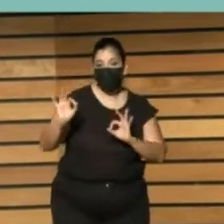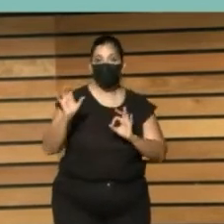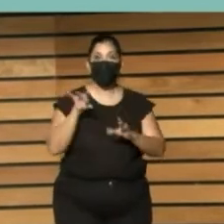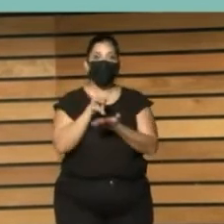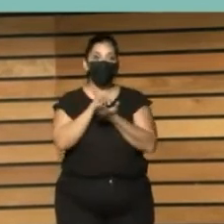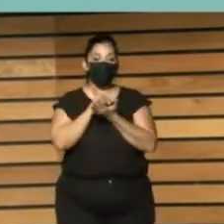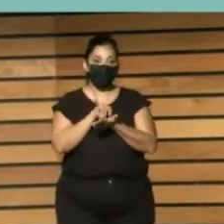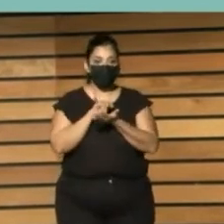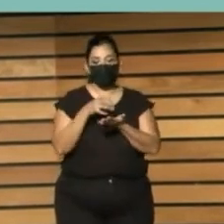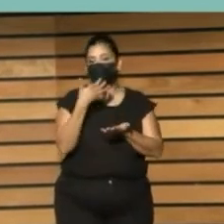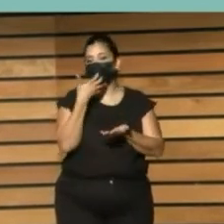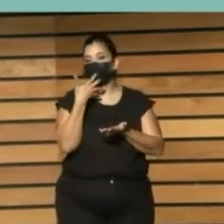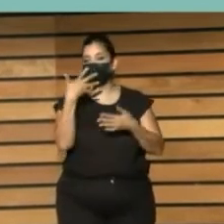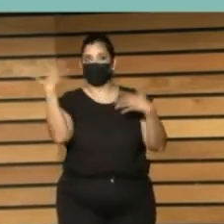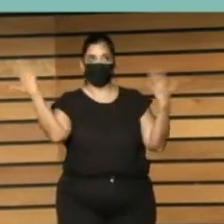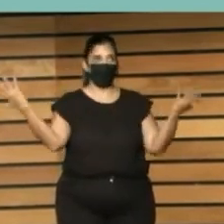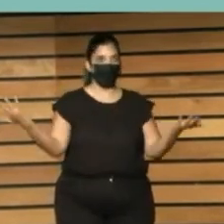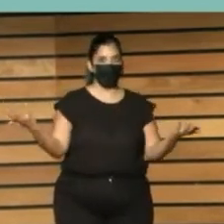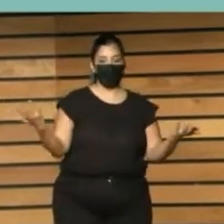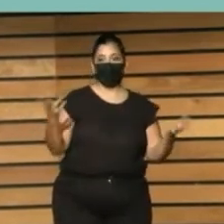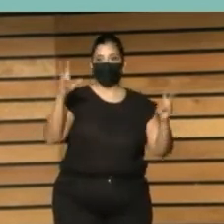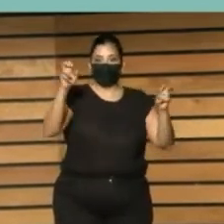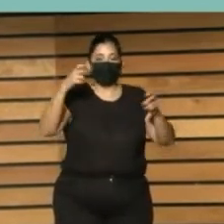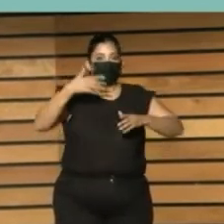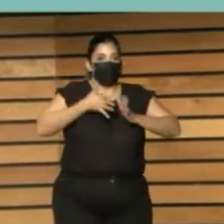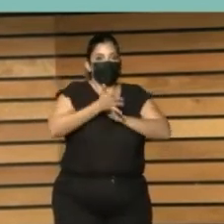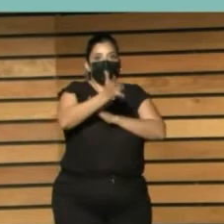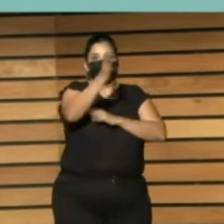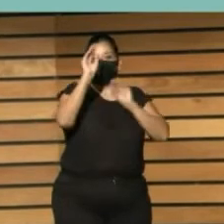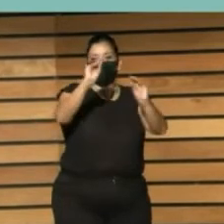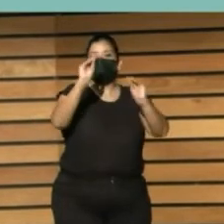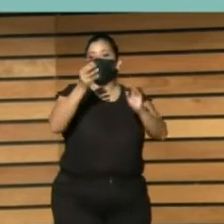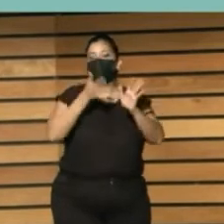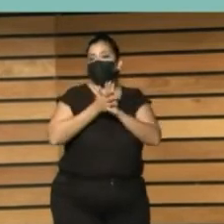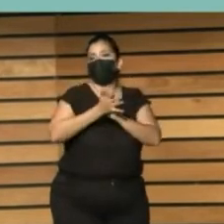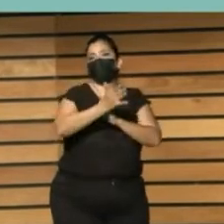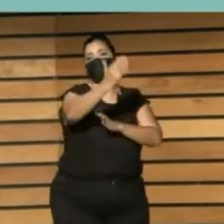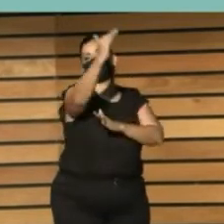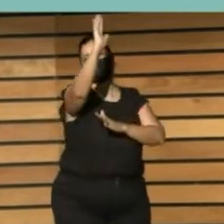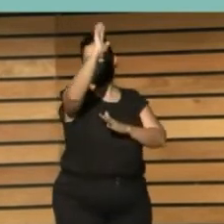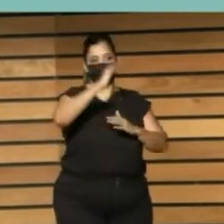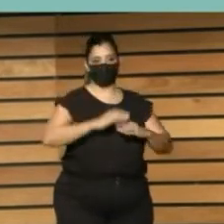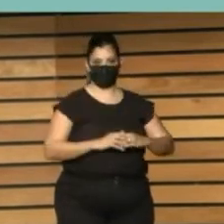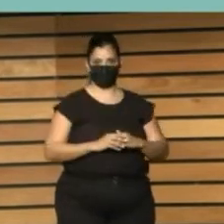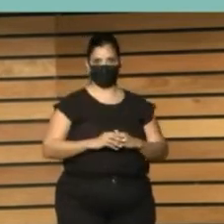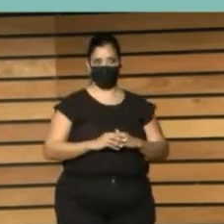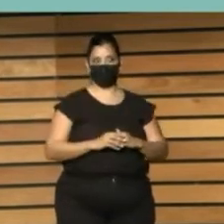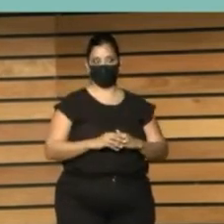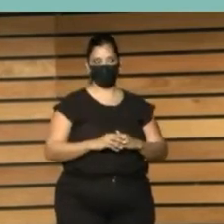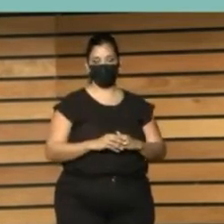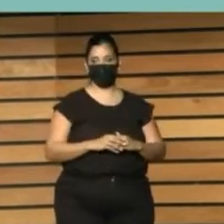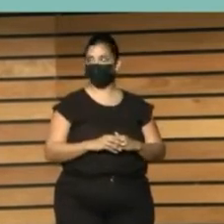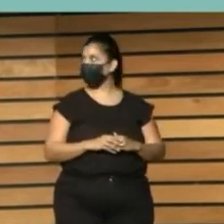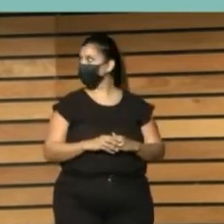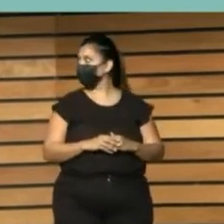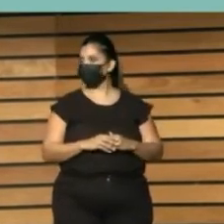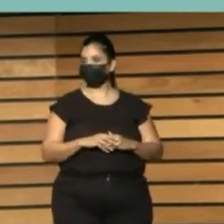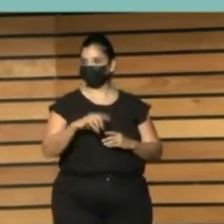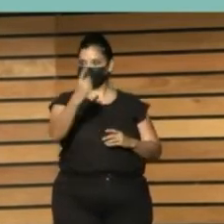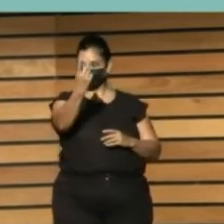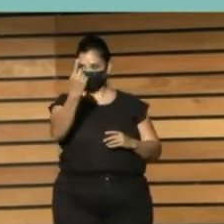servicios de larga duración. Y ahora viene, no sé dónde está ASUN, pero ahora viene, está entrando.